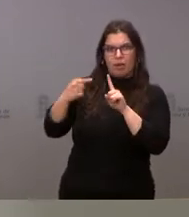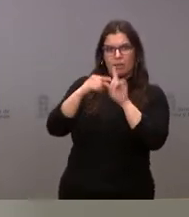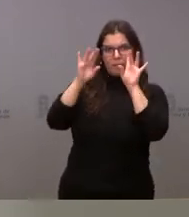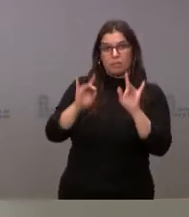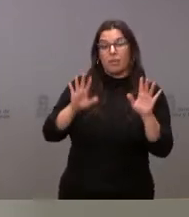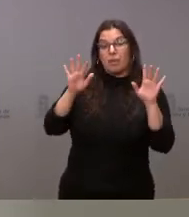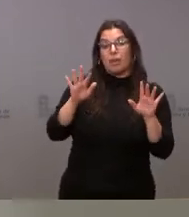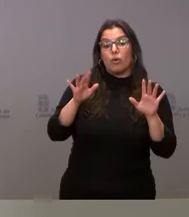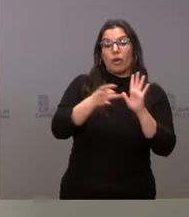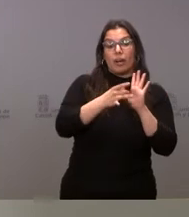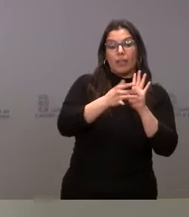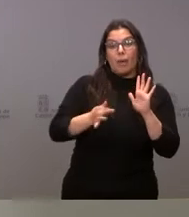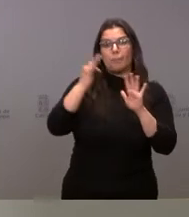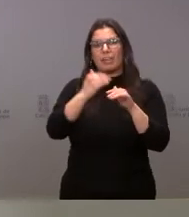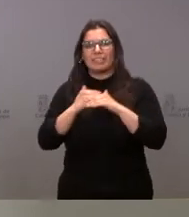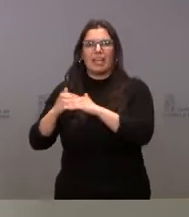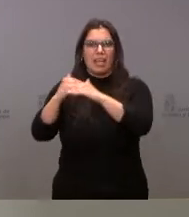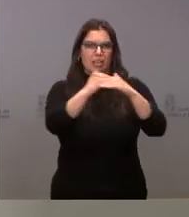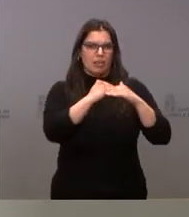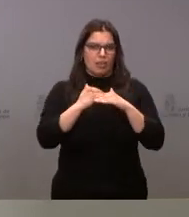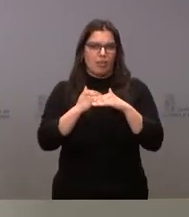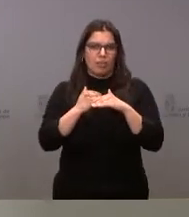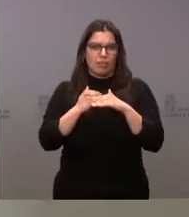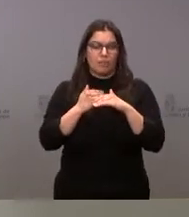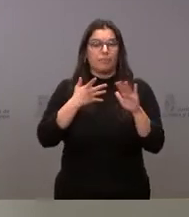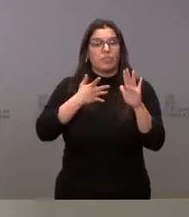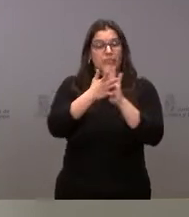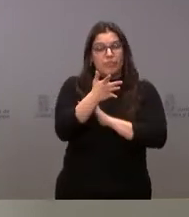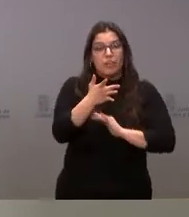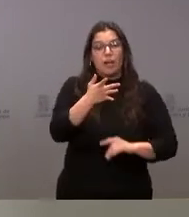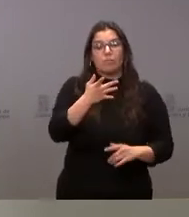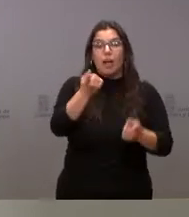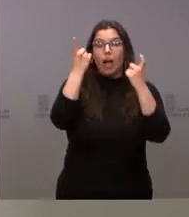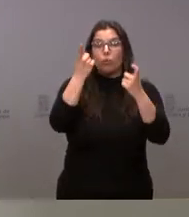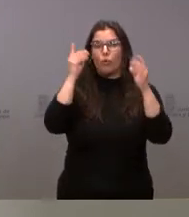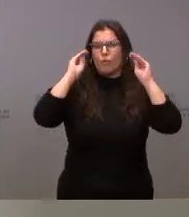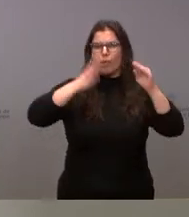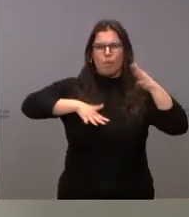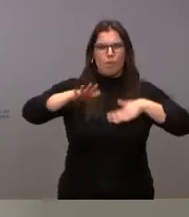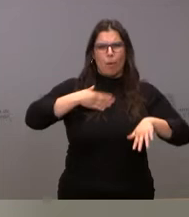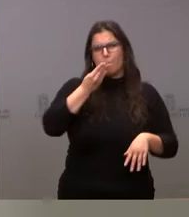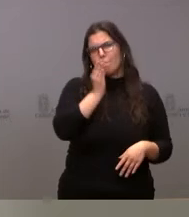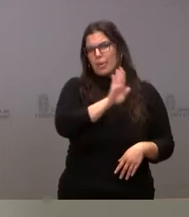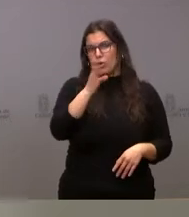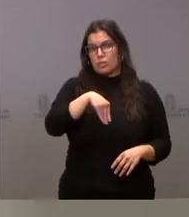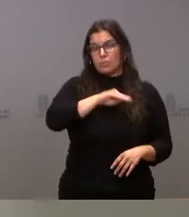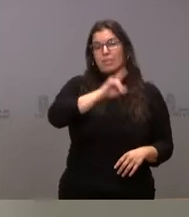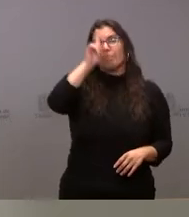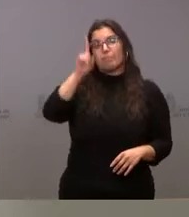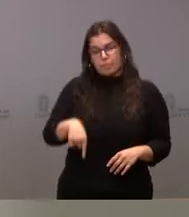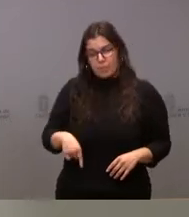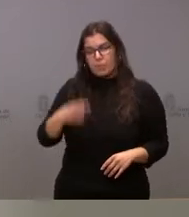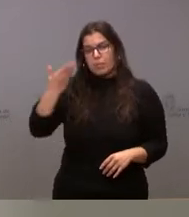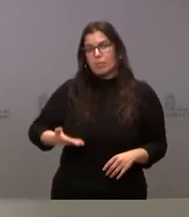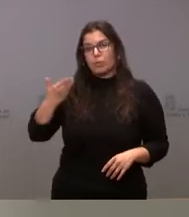a la calidad la equidad. No solamente estamos hablando de que nuestros alumnos son los mejor formados de toda España, sino también nos importa